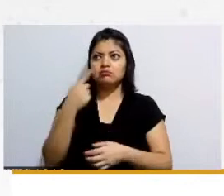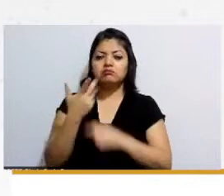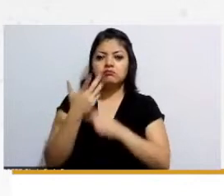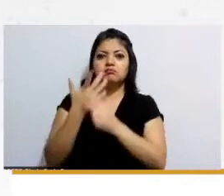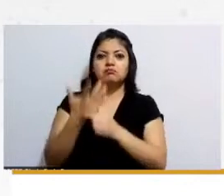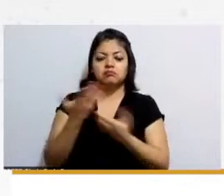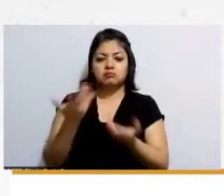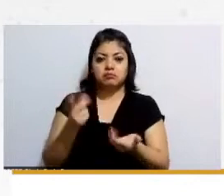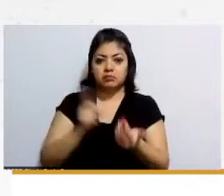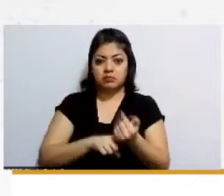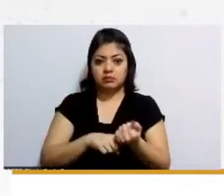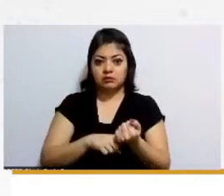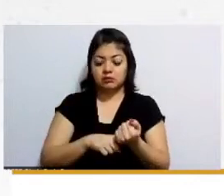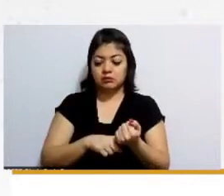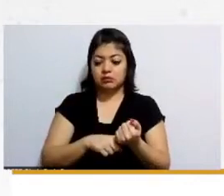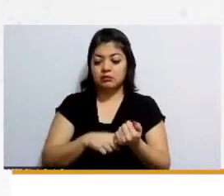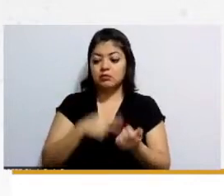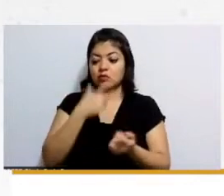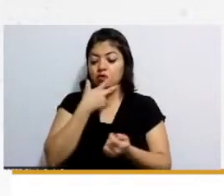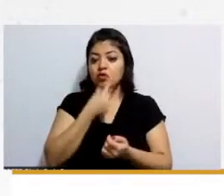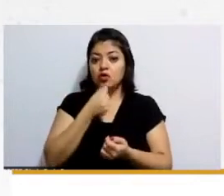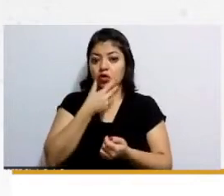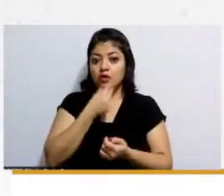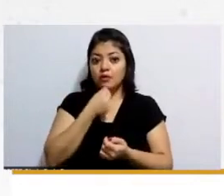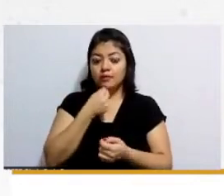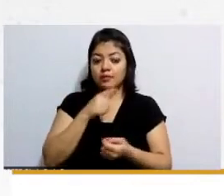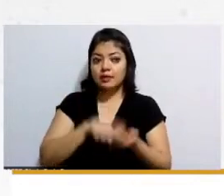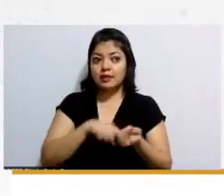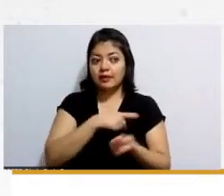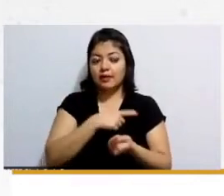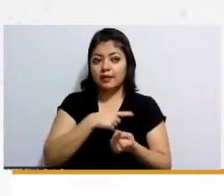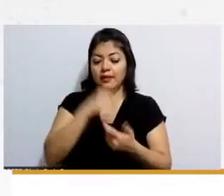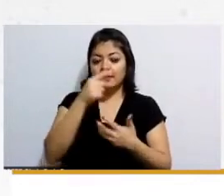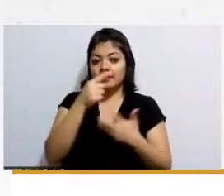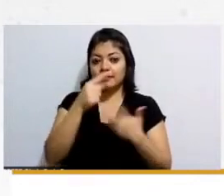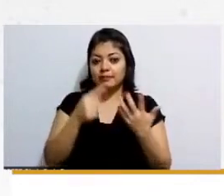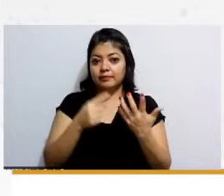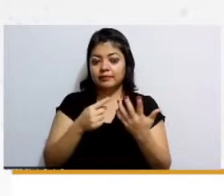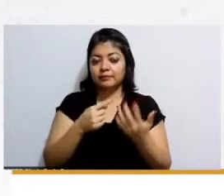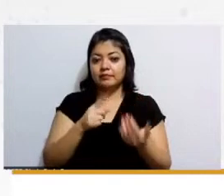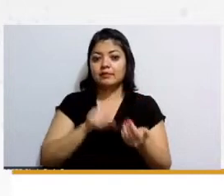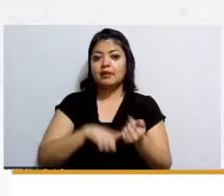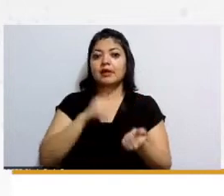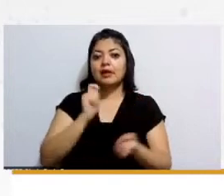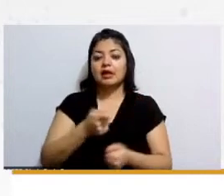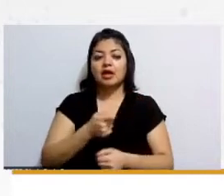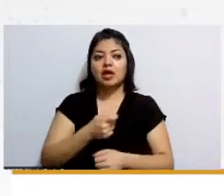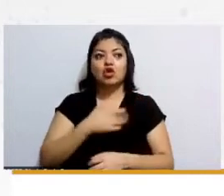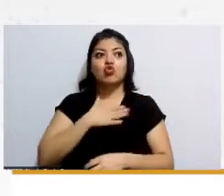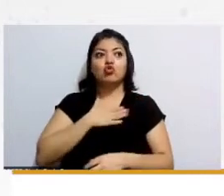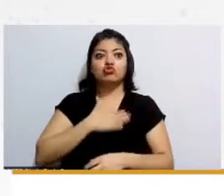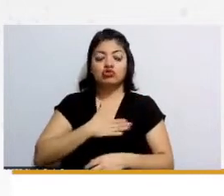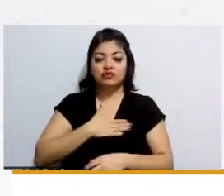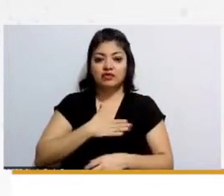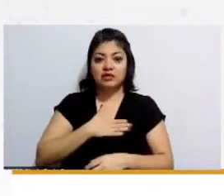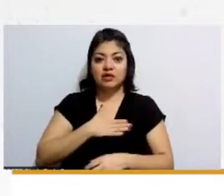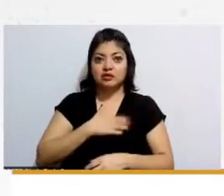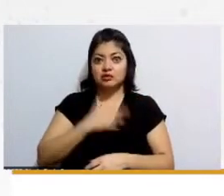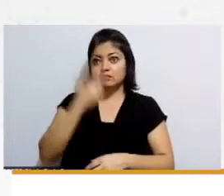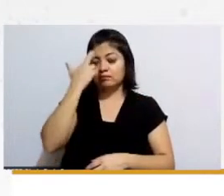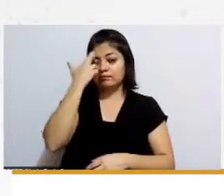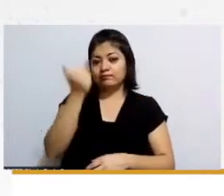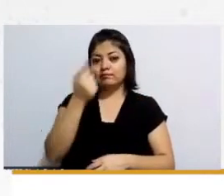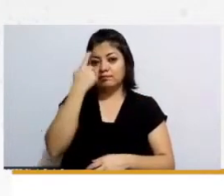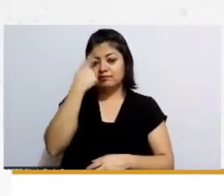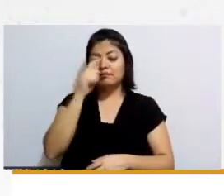a los hombres requisitos no cuenta como una justificación razonable para darle